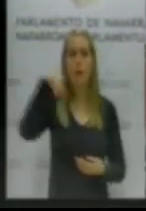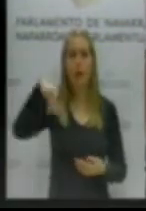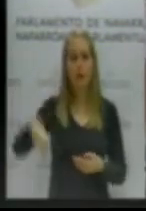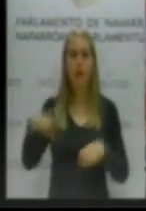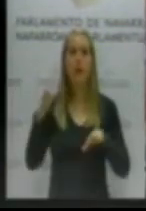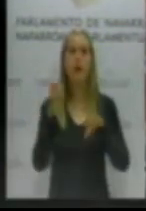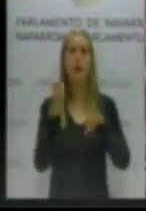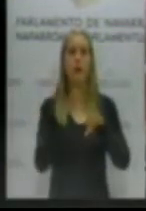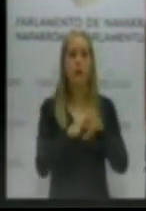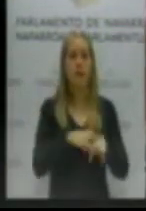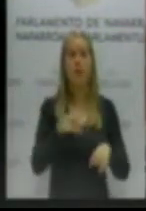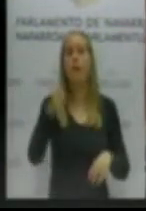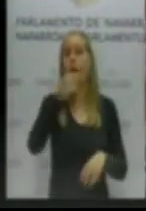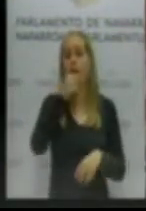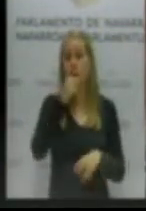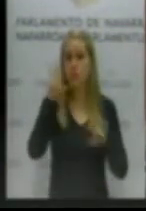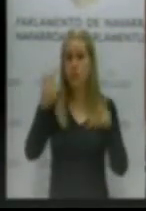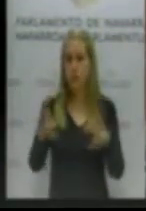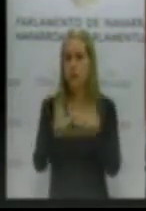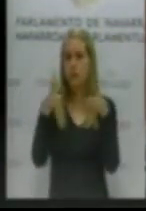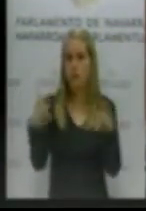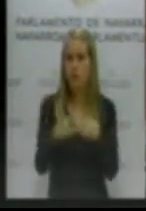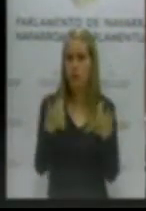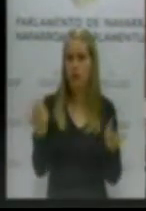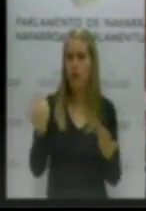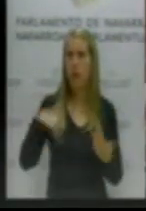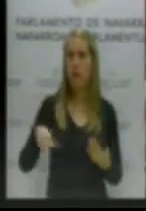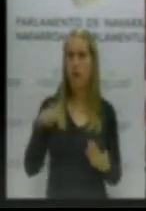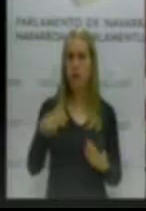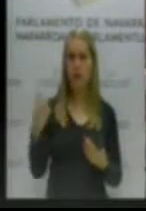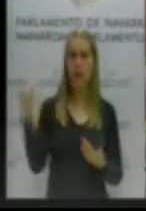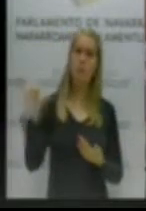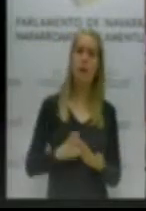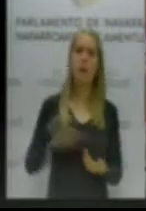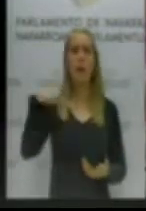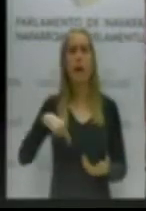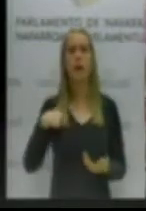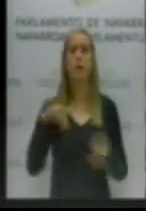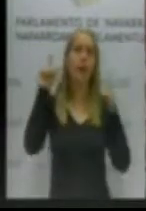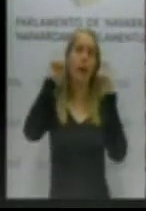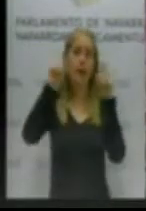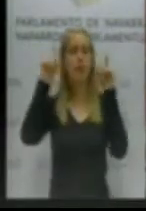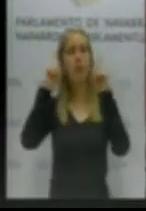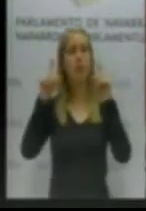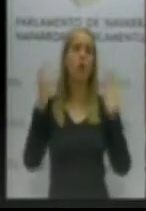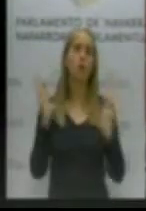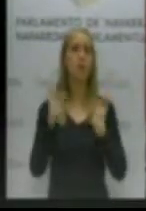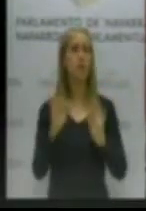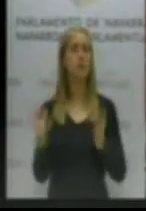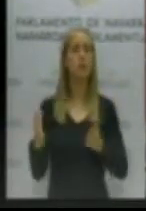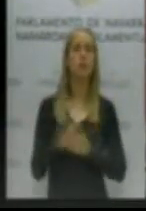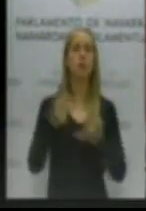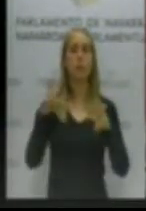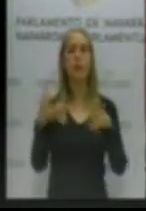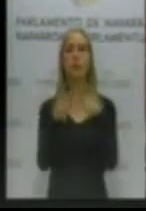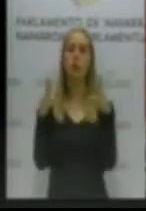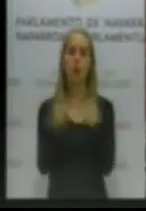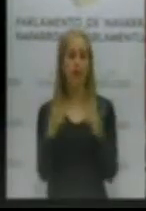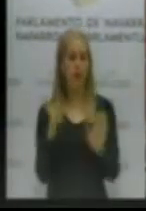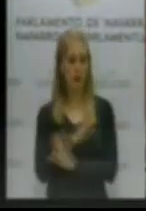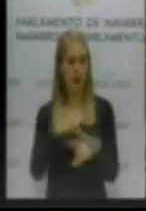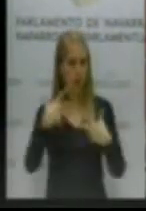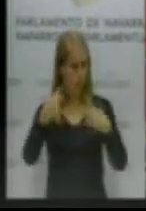el Partido Socialista en materia social. Dejé de salir de aquí a darnos lecciones a todos de lo social. Dejé